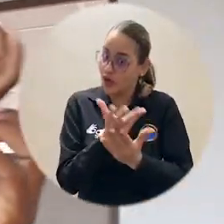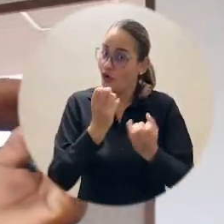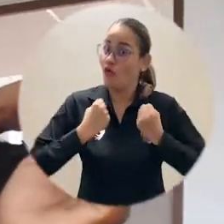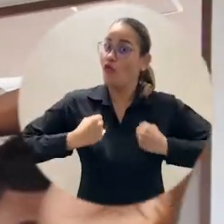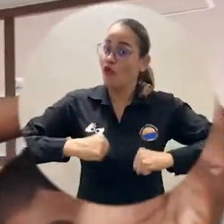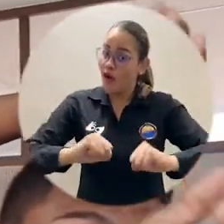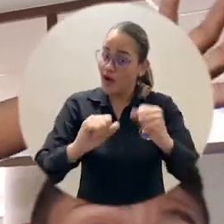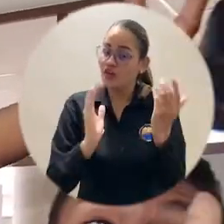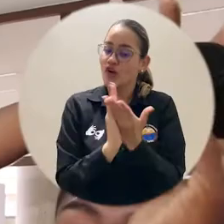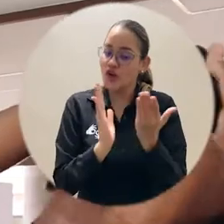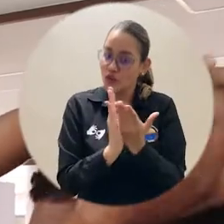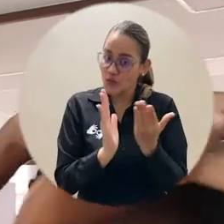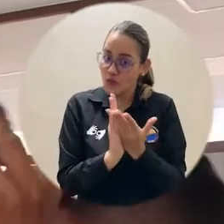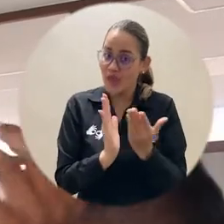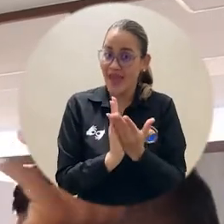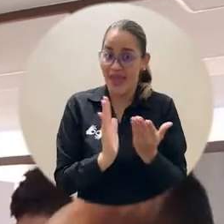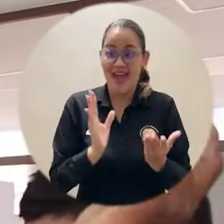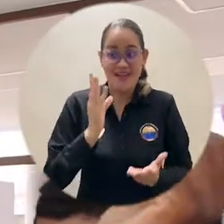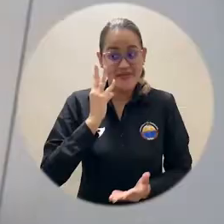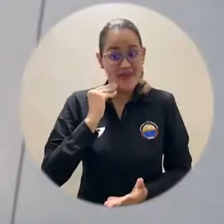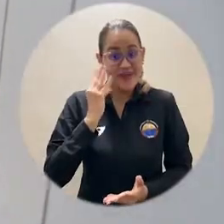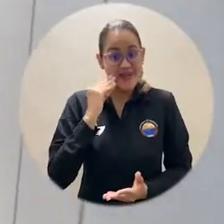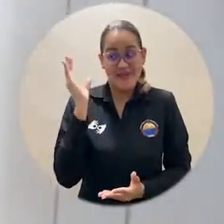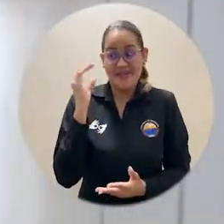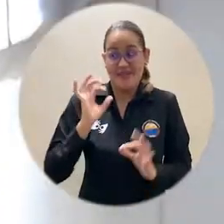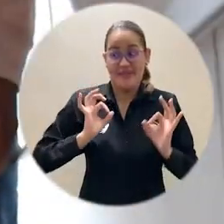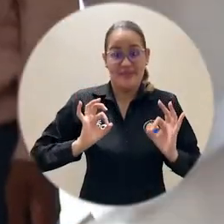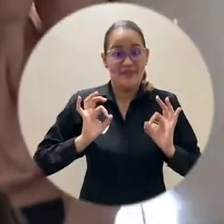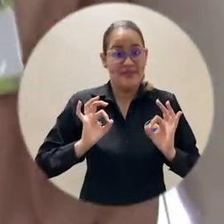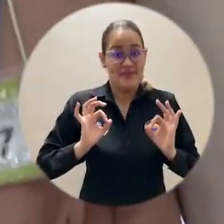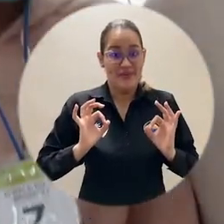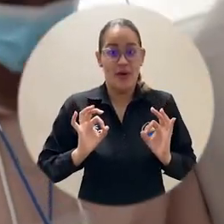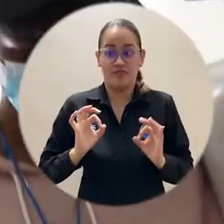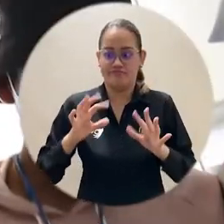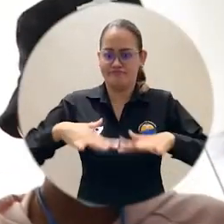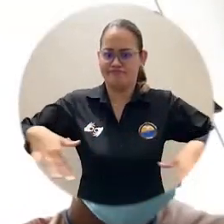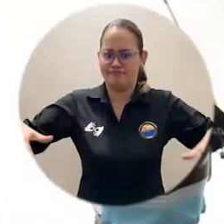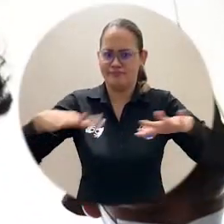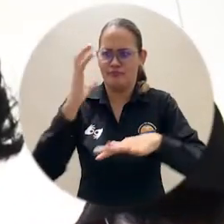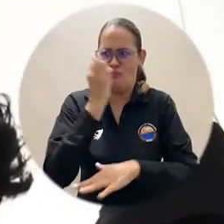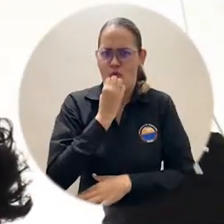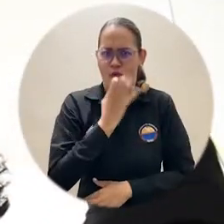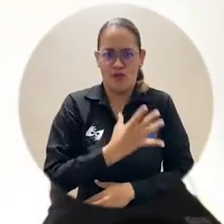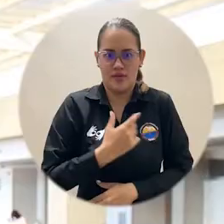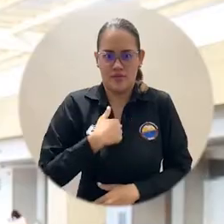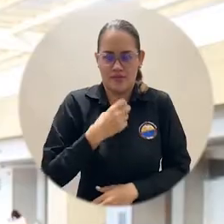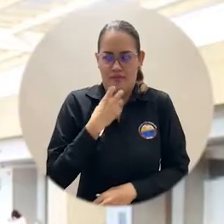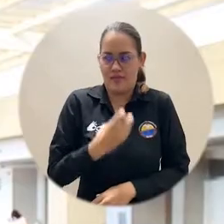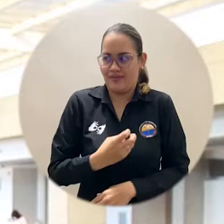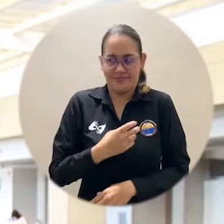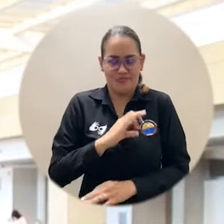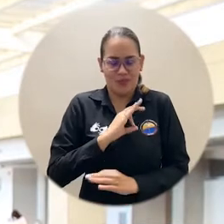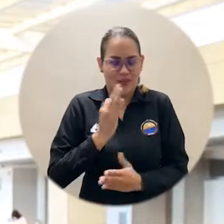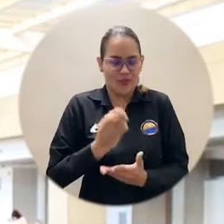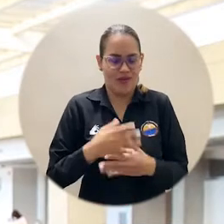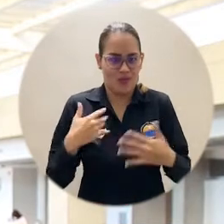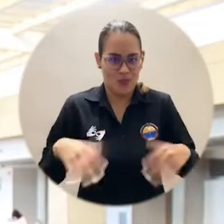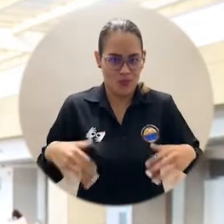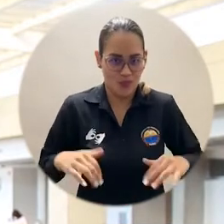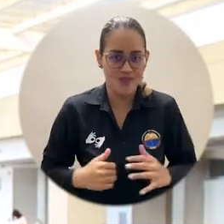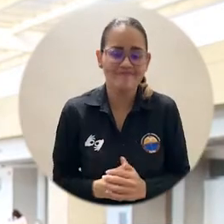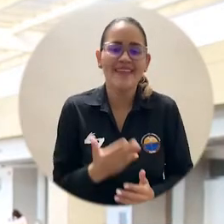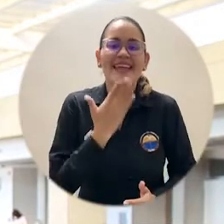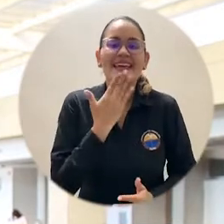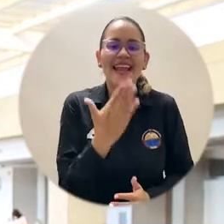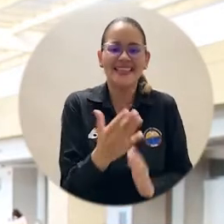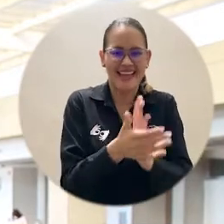mucho en sus estudios. Esta es una experiencia maravillosa. La universidad es muy bonita, no me la imaginé así. Muy agradecida por el programa Talento